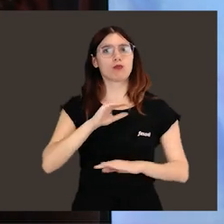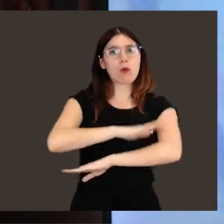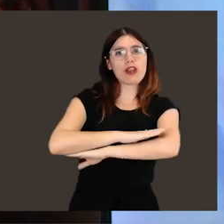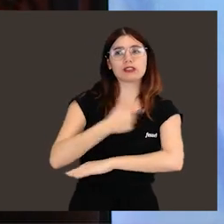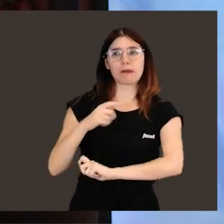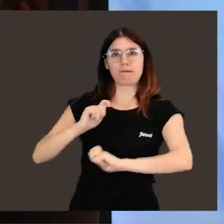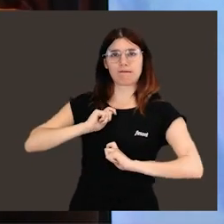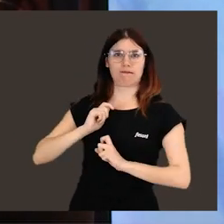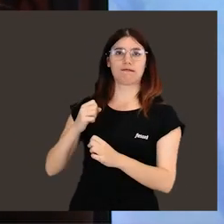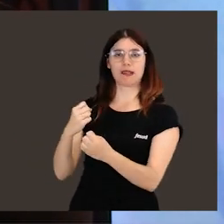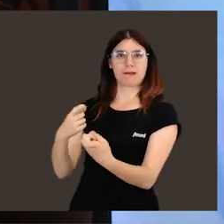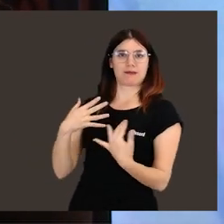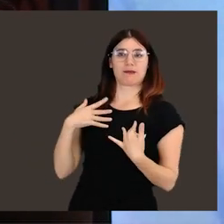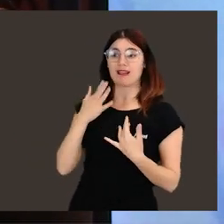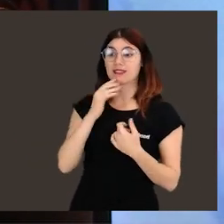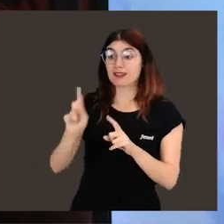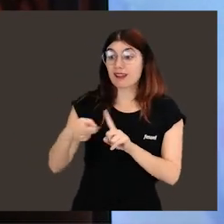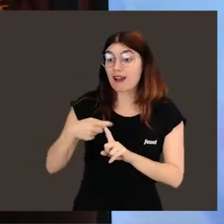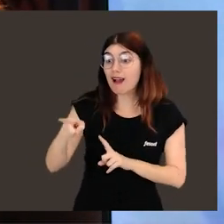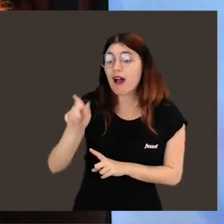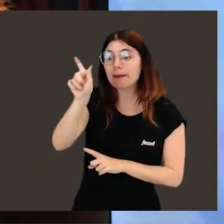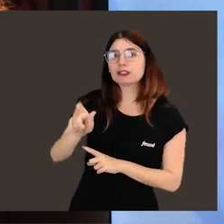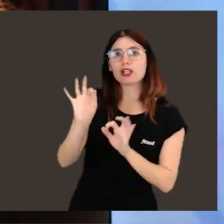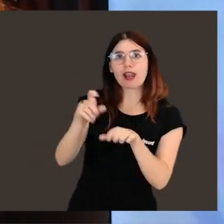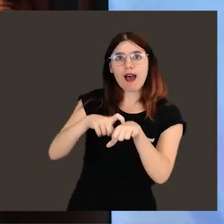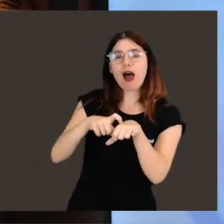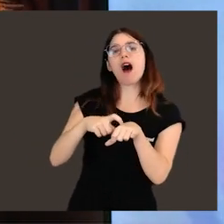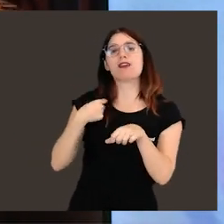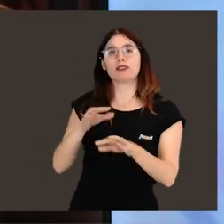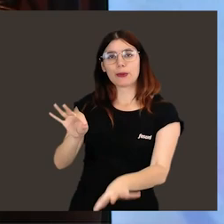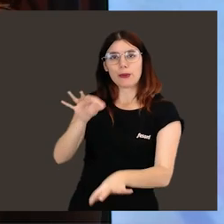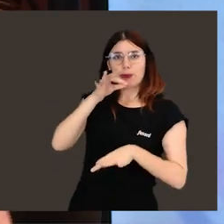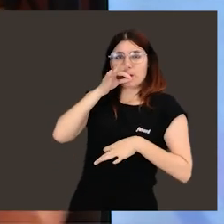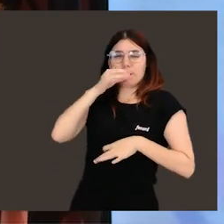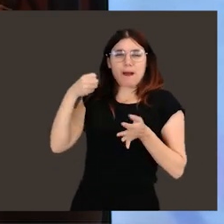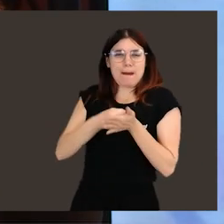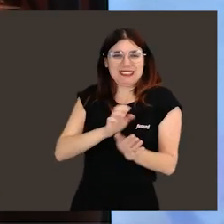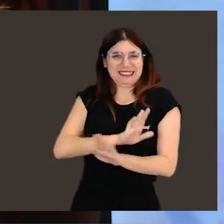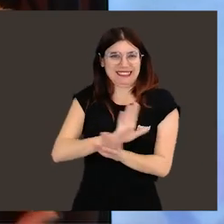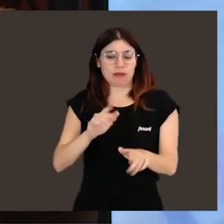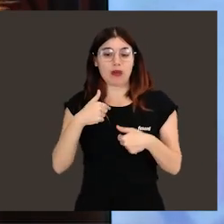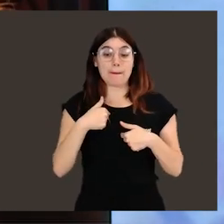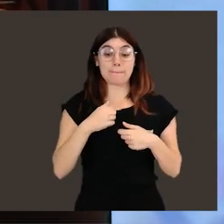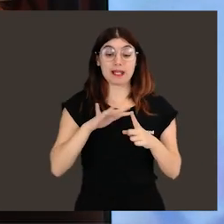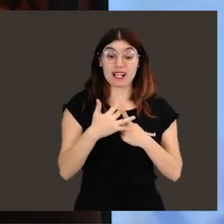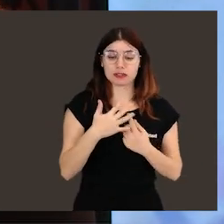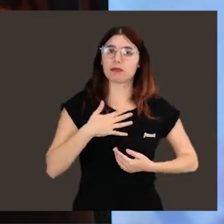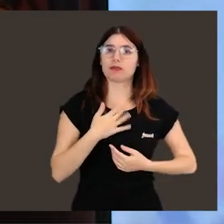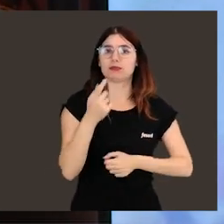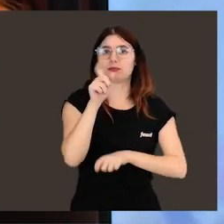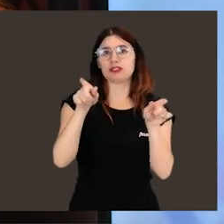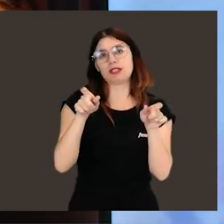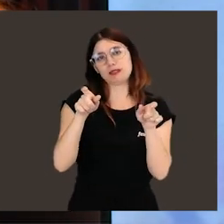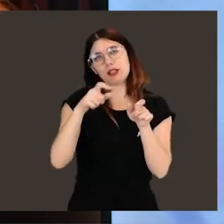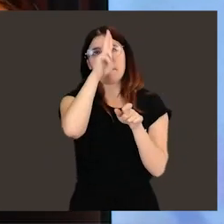su entereza, por su bondad, me inspira. Y me encanta cuando encuentro gente así. intento aprender el máximo de todos ellos. En mi